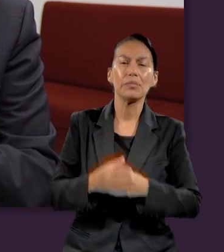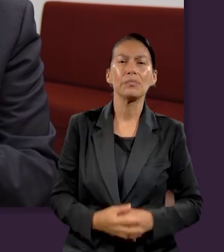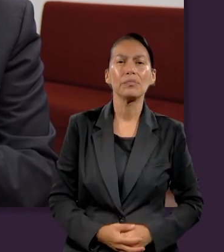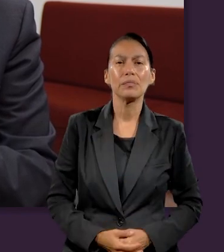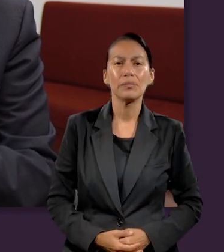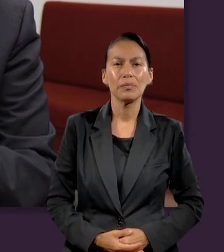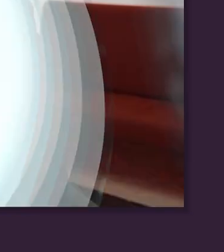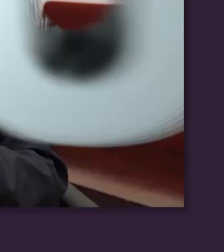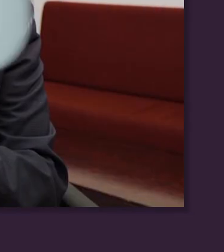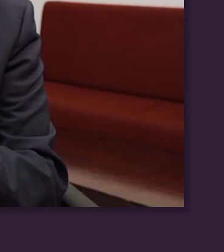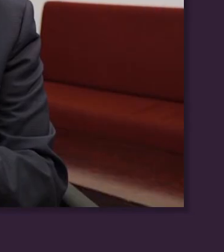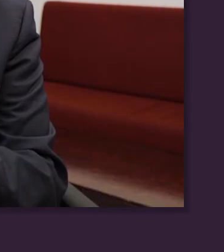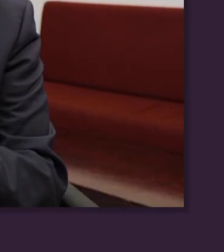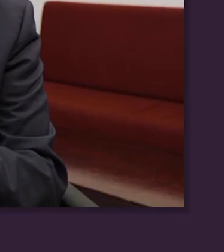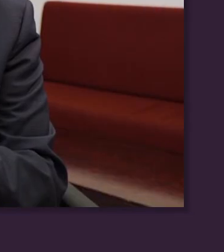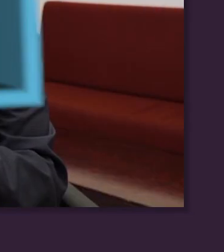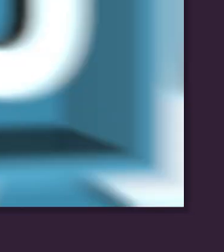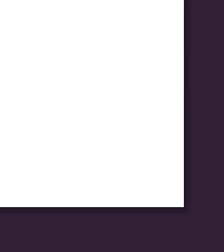Salvador.